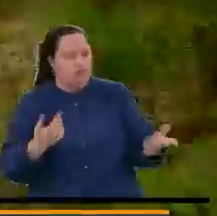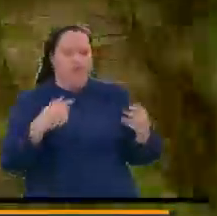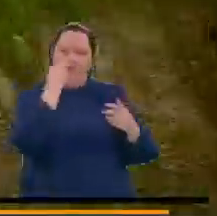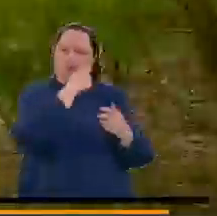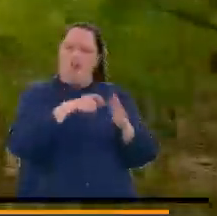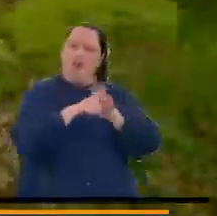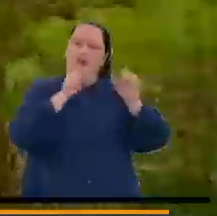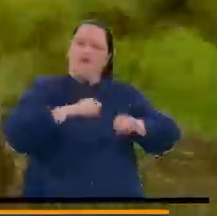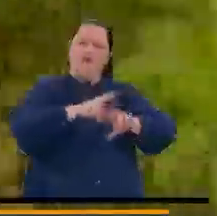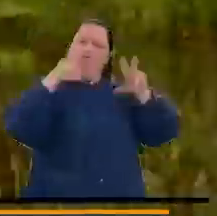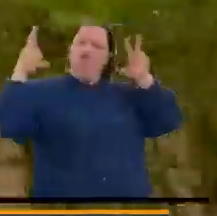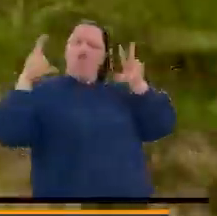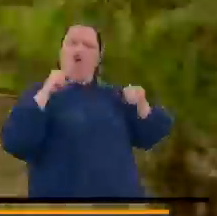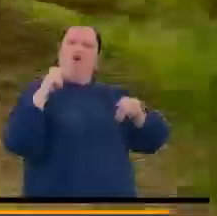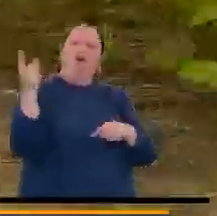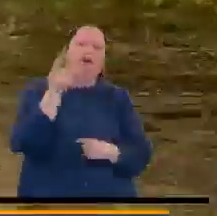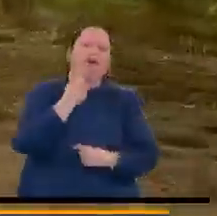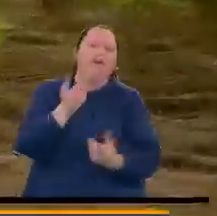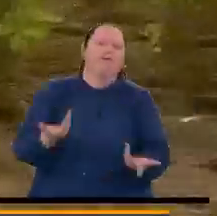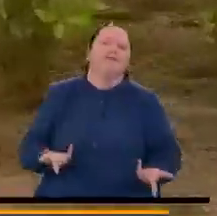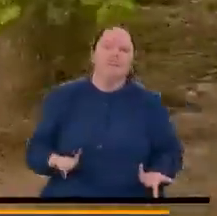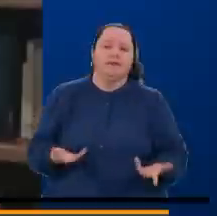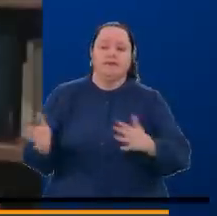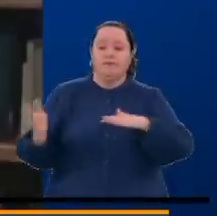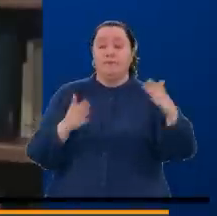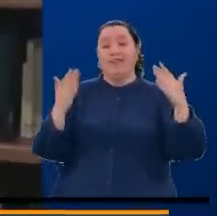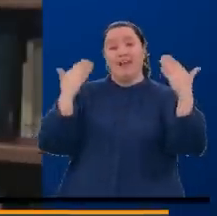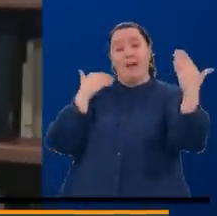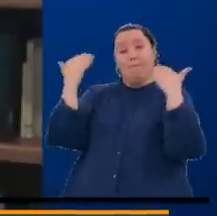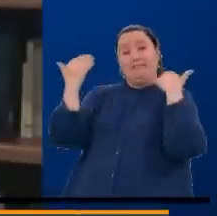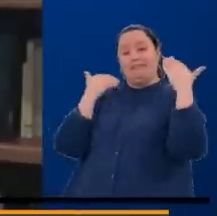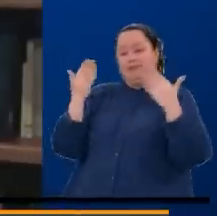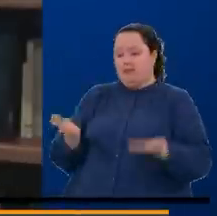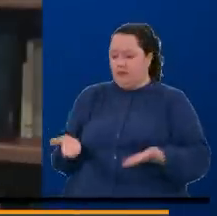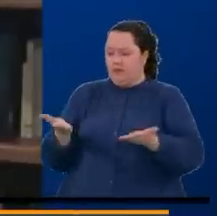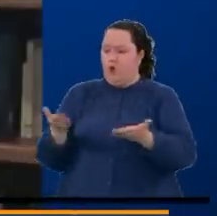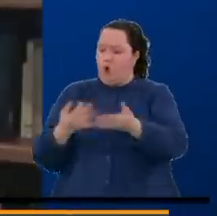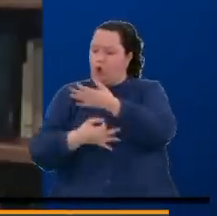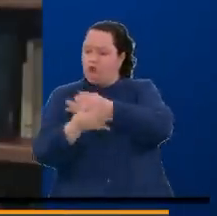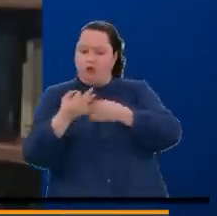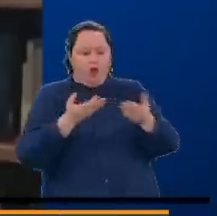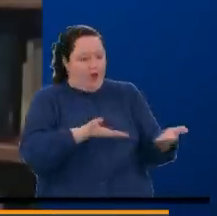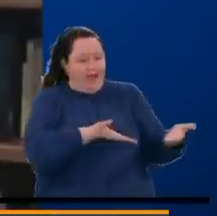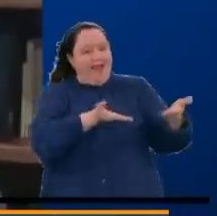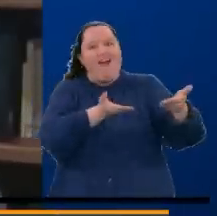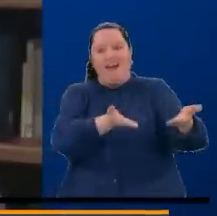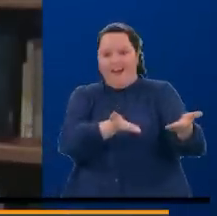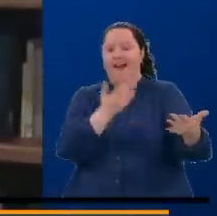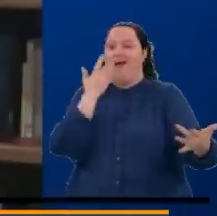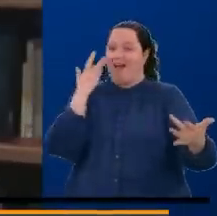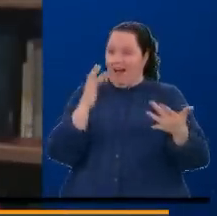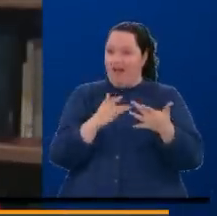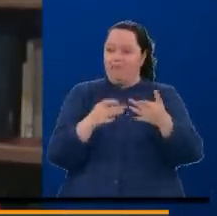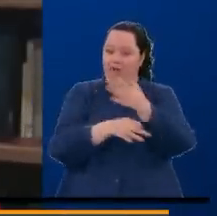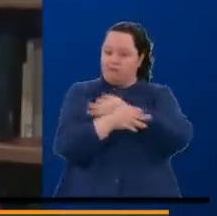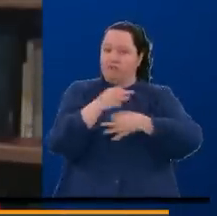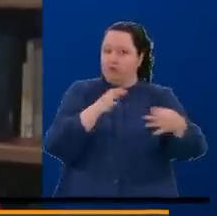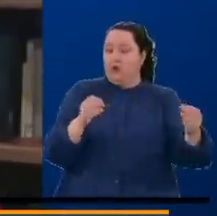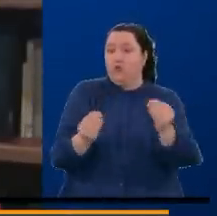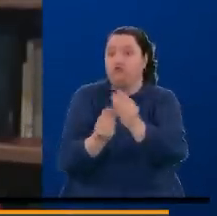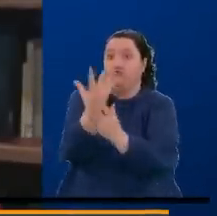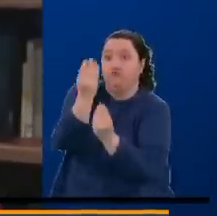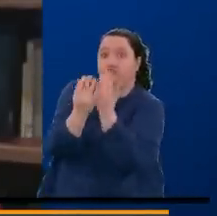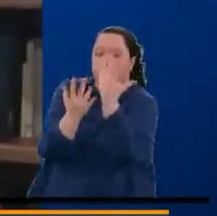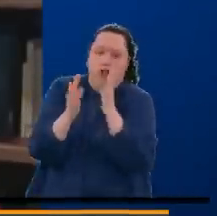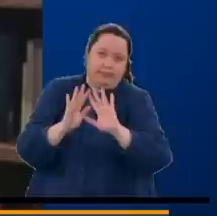drogas. Sin la posibilidad de ofrecer a los campesinos una alternativa cierta para sustituir no solamente los